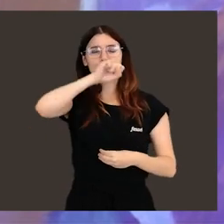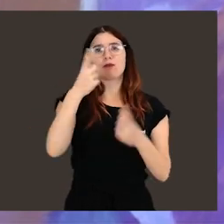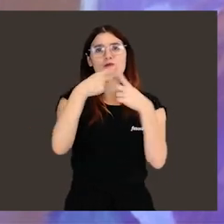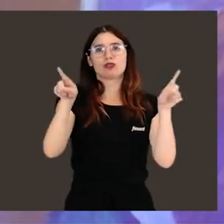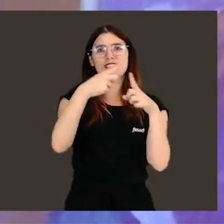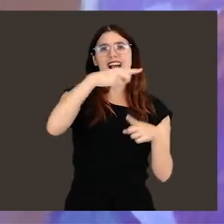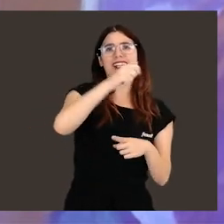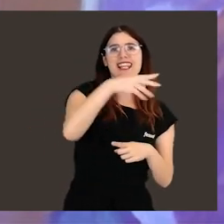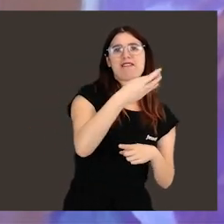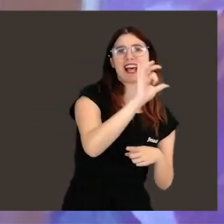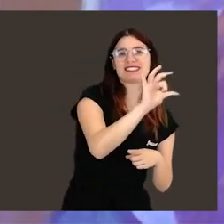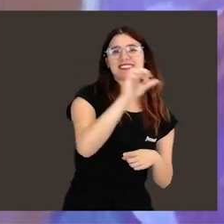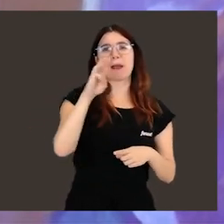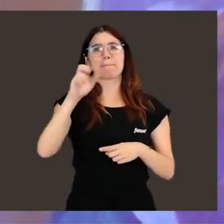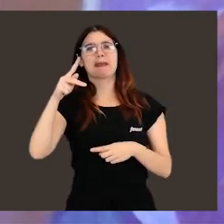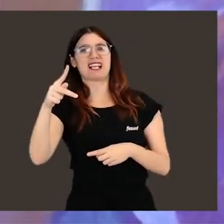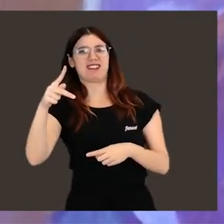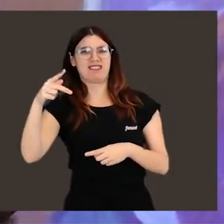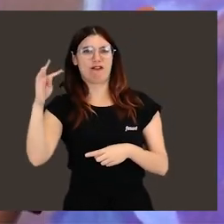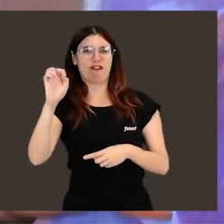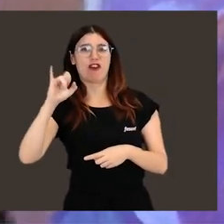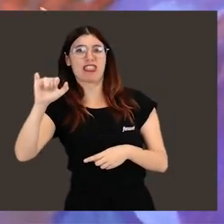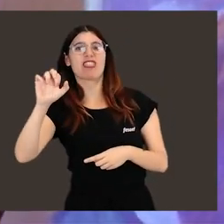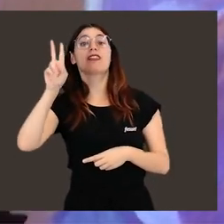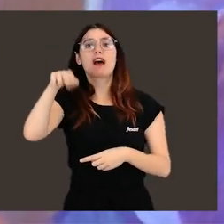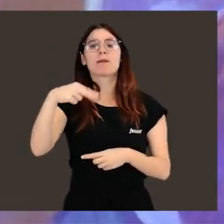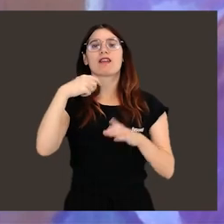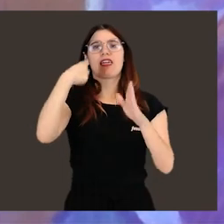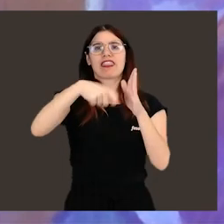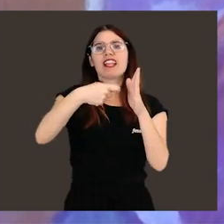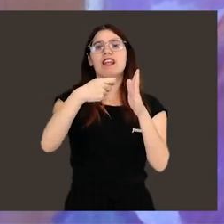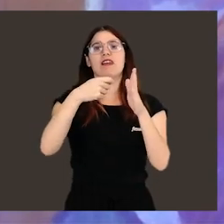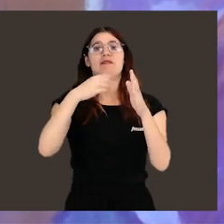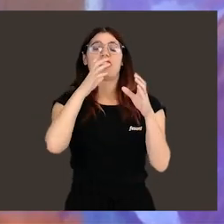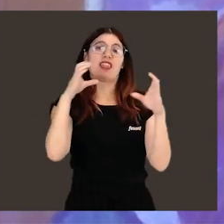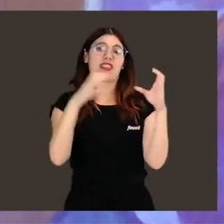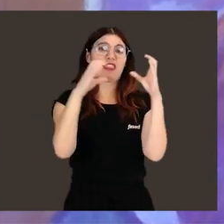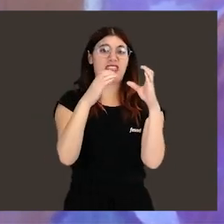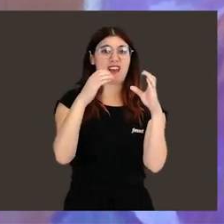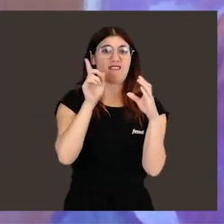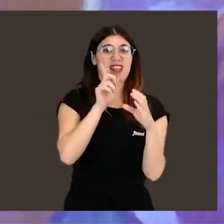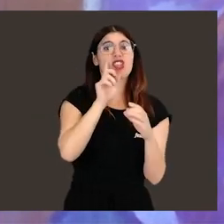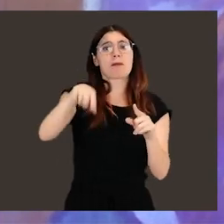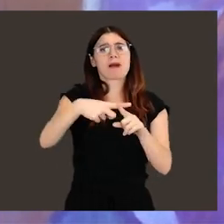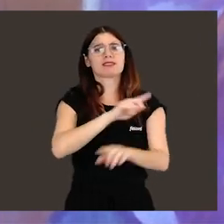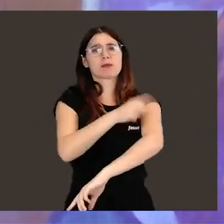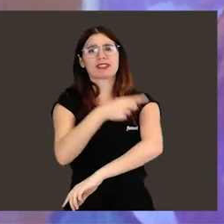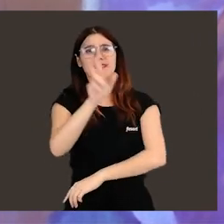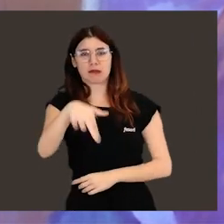fan de Pink Floyd y de las Ginebras, entre otros. Le apasiona también el cine, sobre todo el de ciencia ficción y el deporte. Y